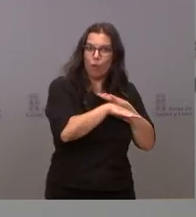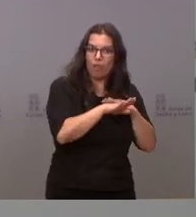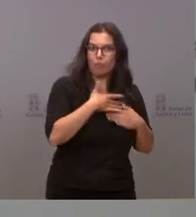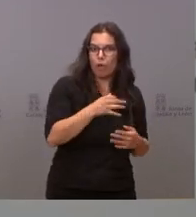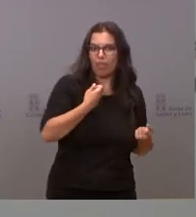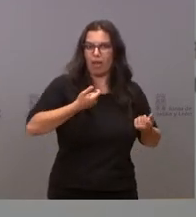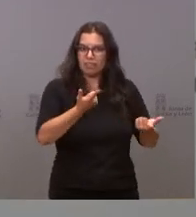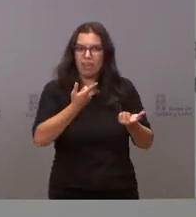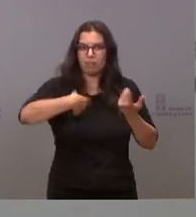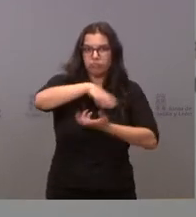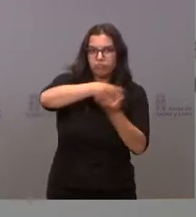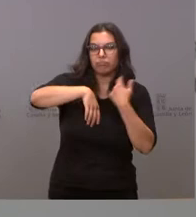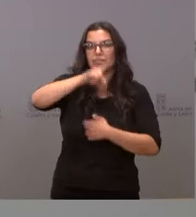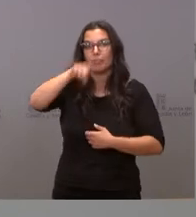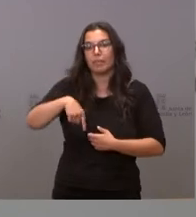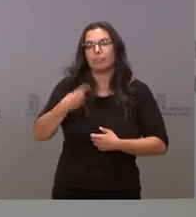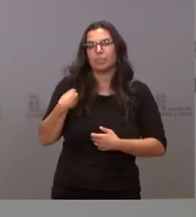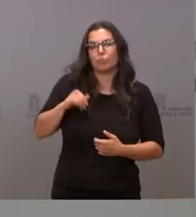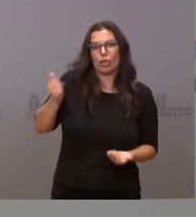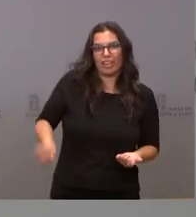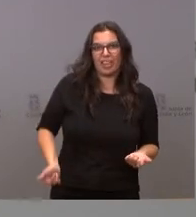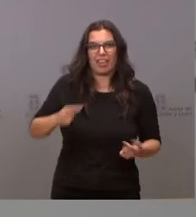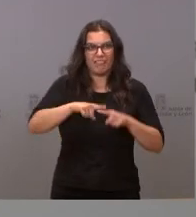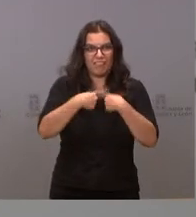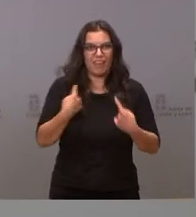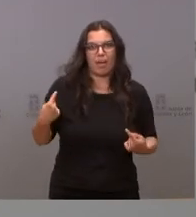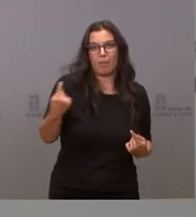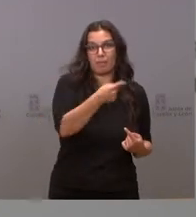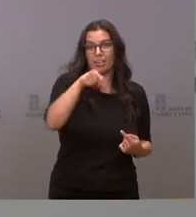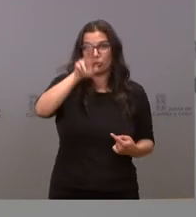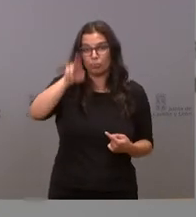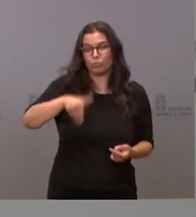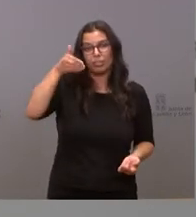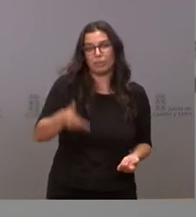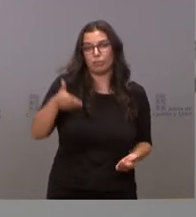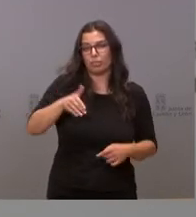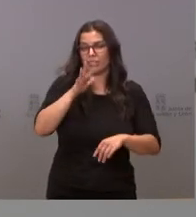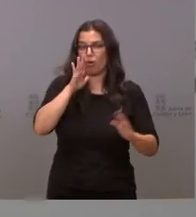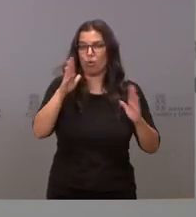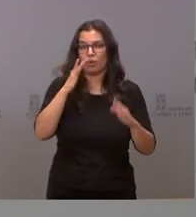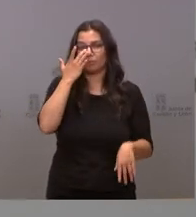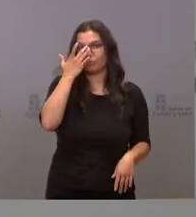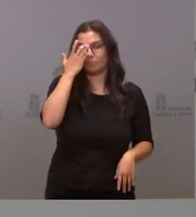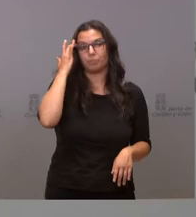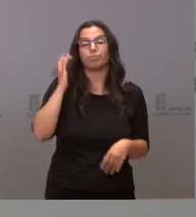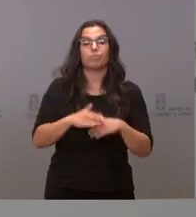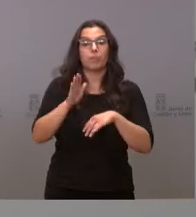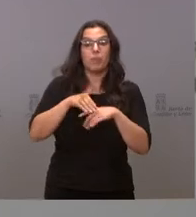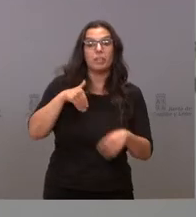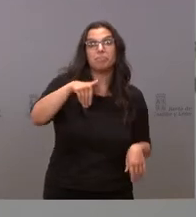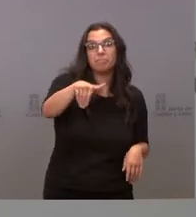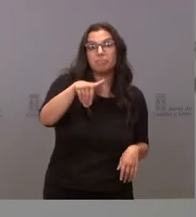también la renta de las familias. Esto es crucial en los momentos actuales. Y, a medio plazo, lo que